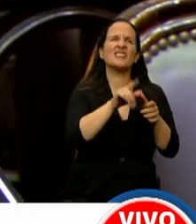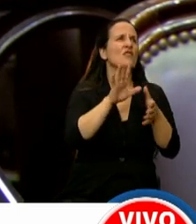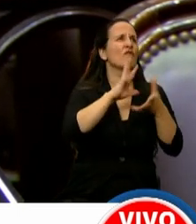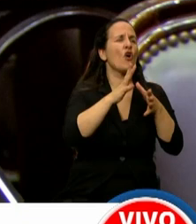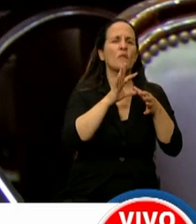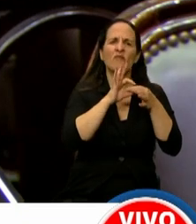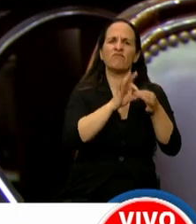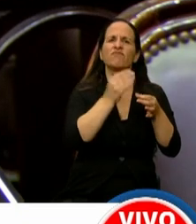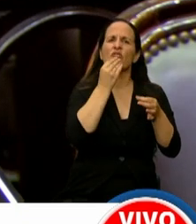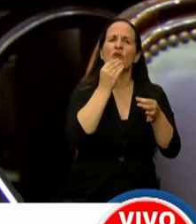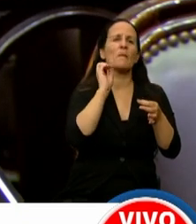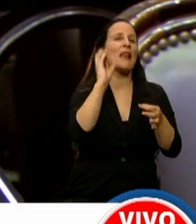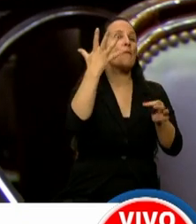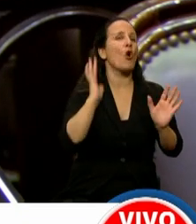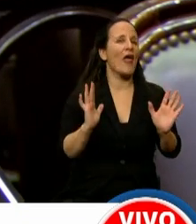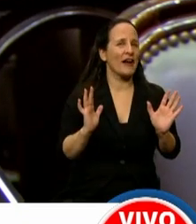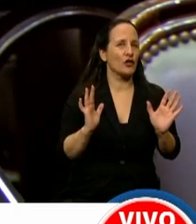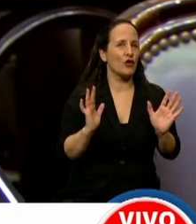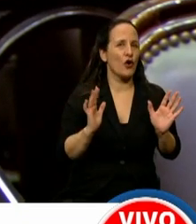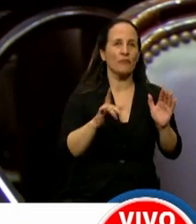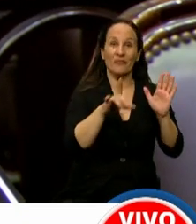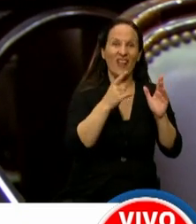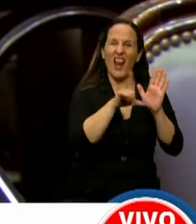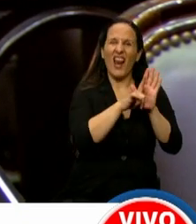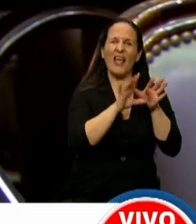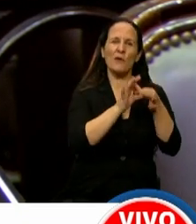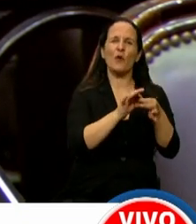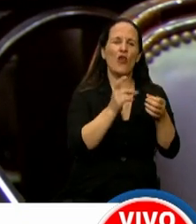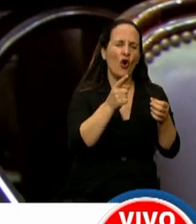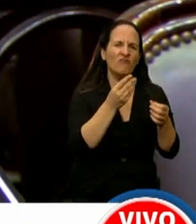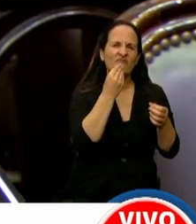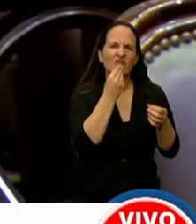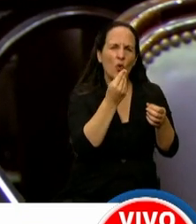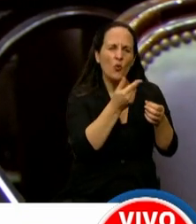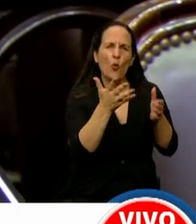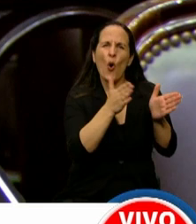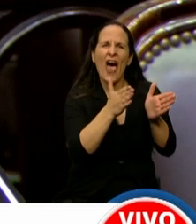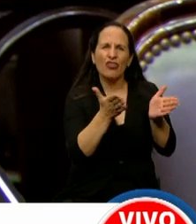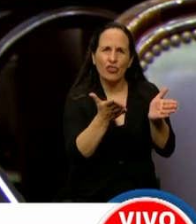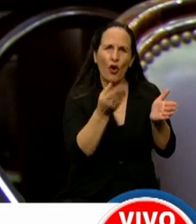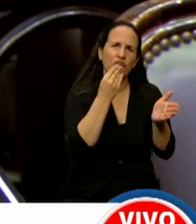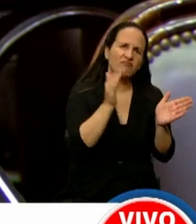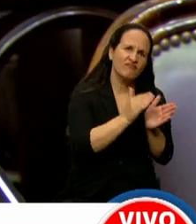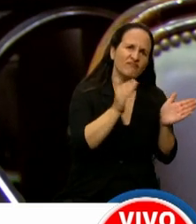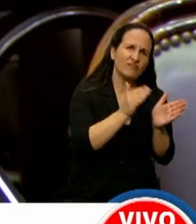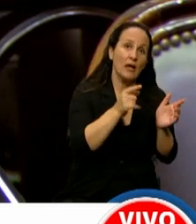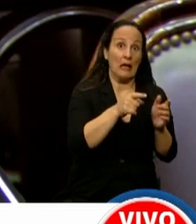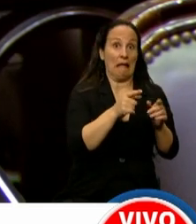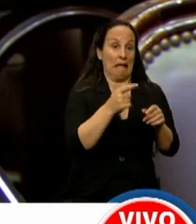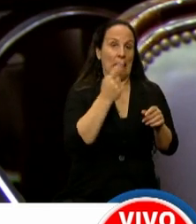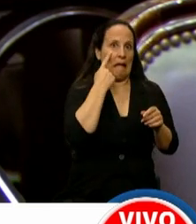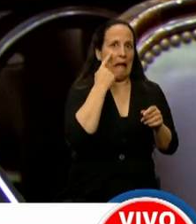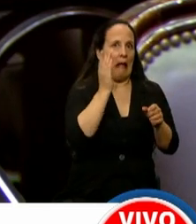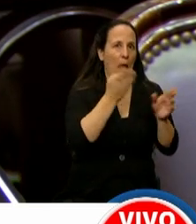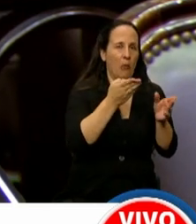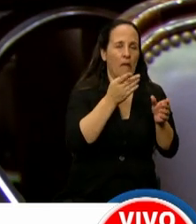moderna. La ley de la cantidad. Nosotros debíamos ingresar a nuestro organismo el requerimiento calórico